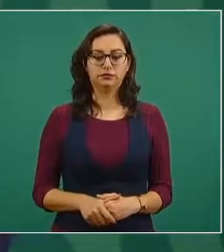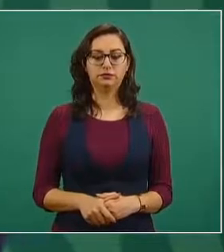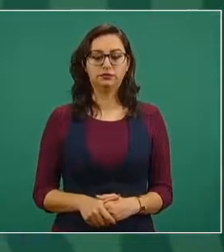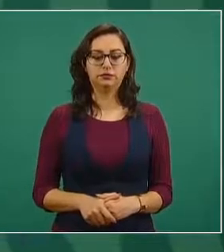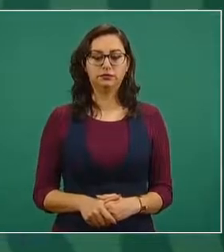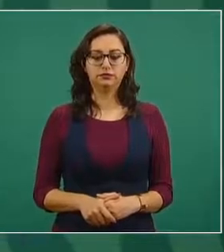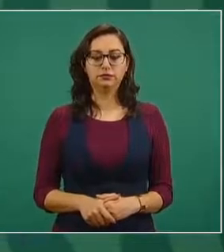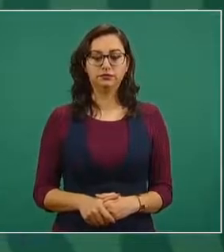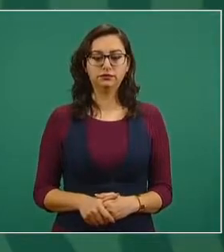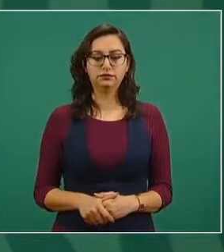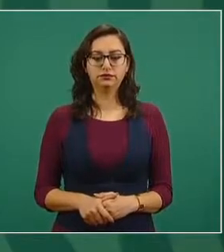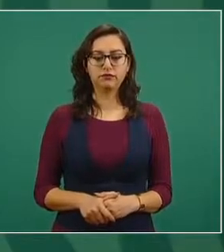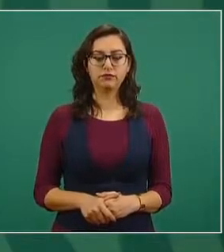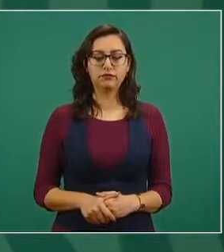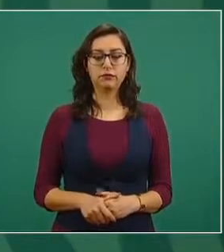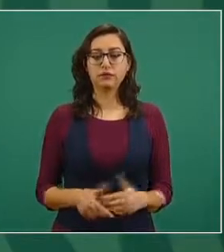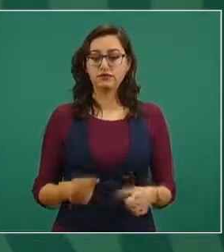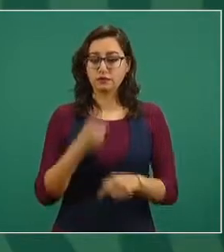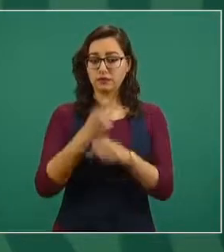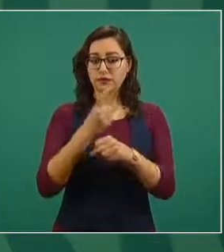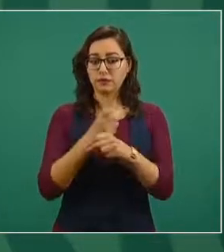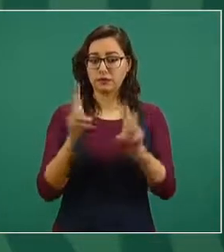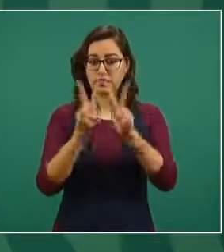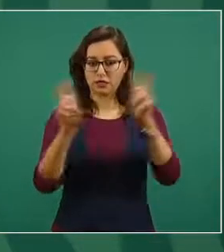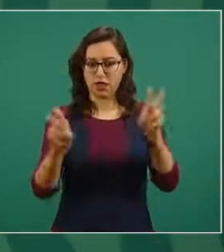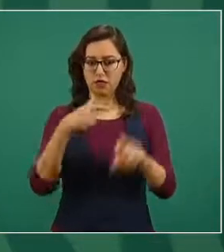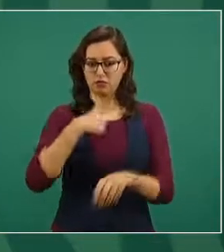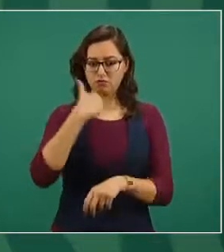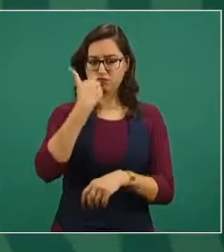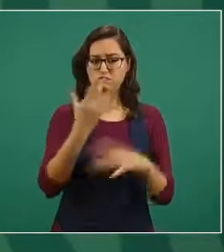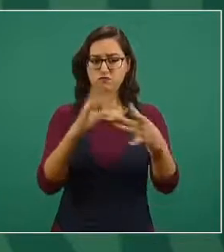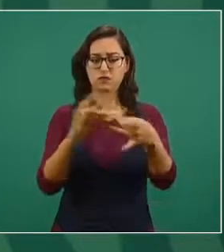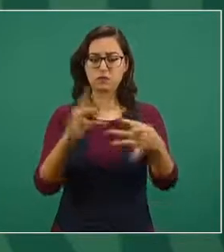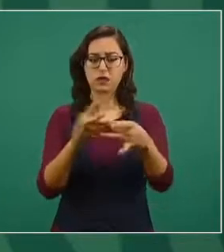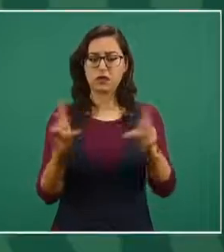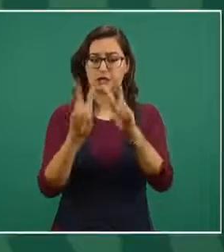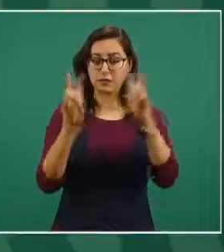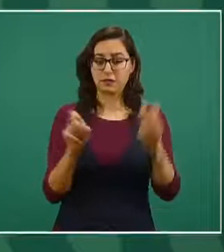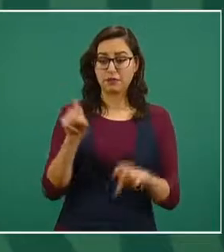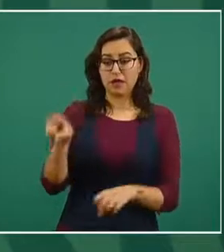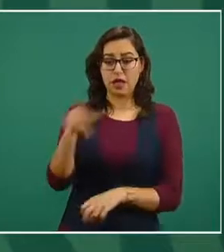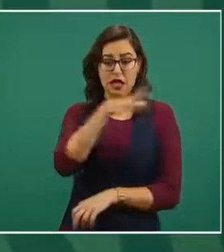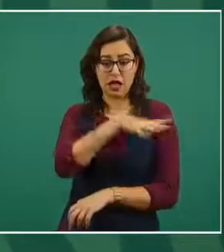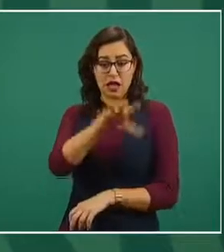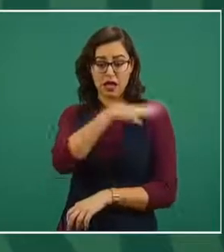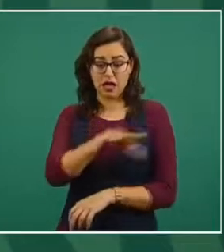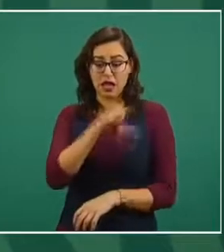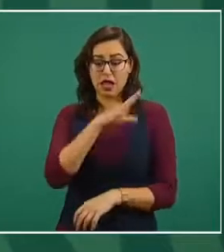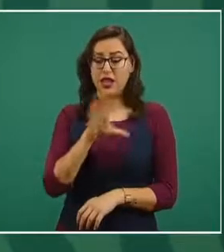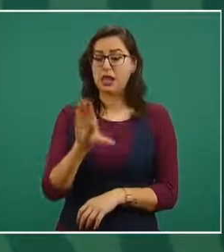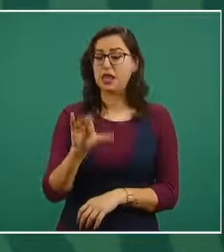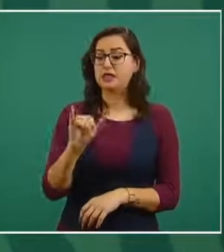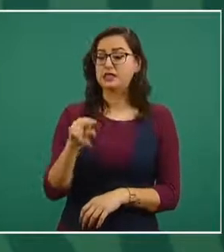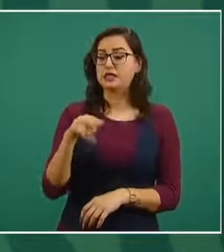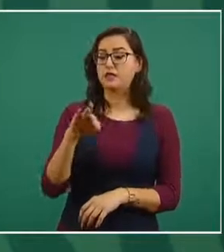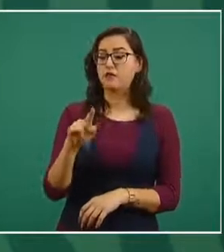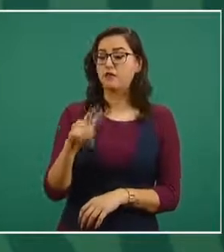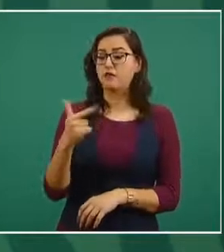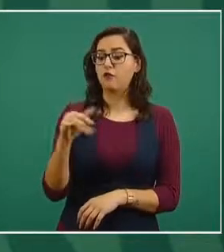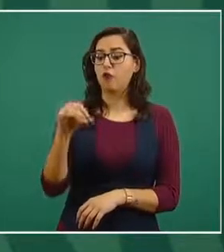del general Cienfuegos, quiero fijar la postura